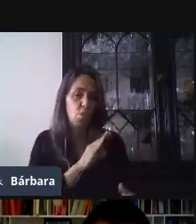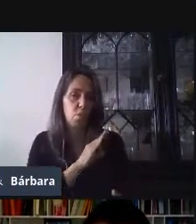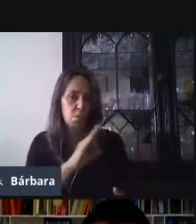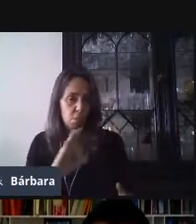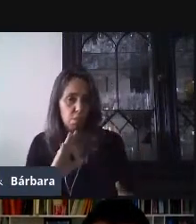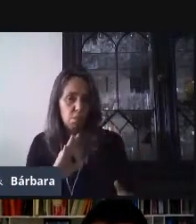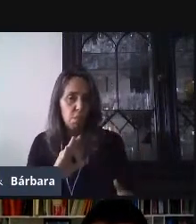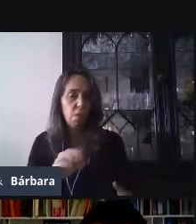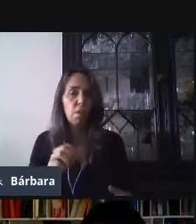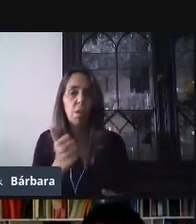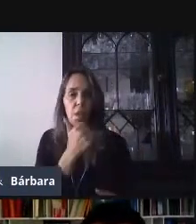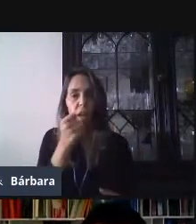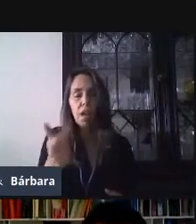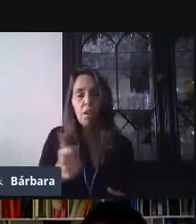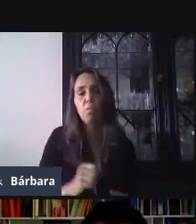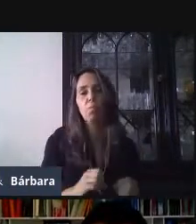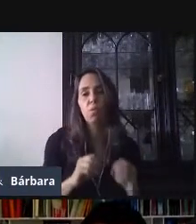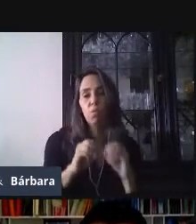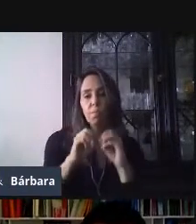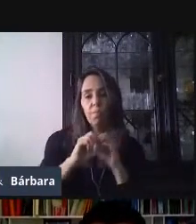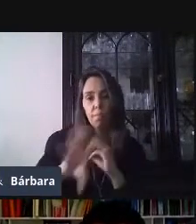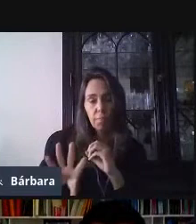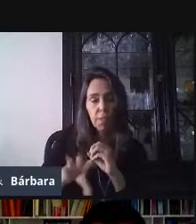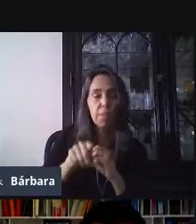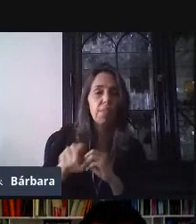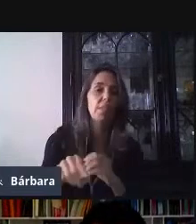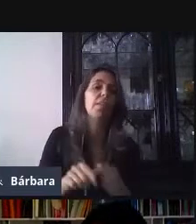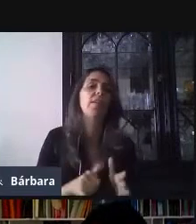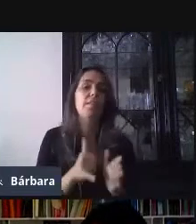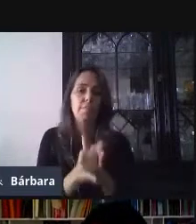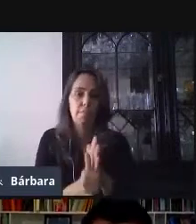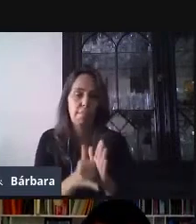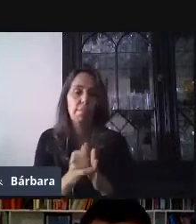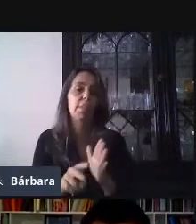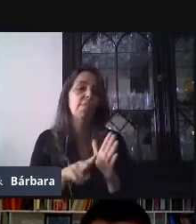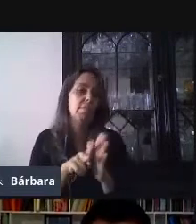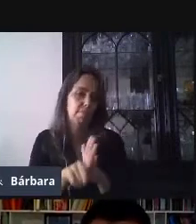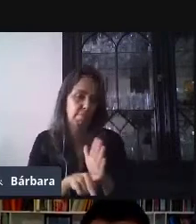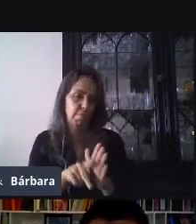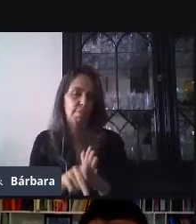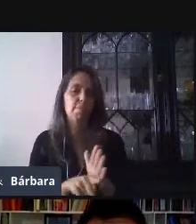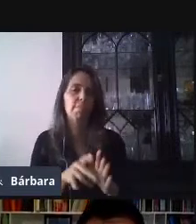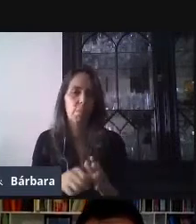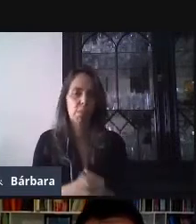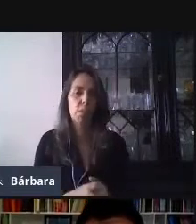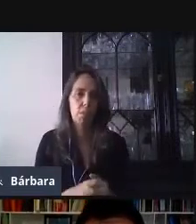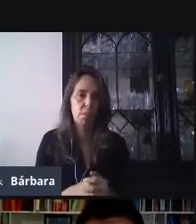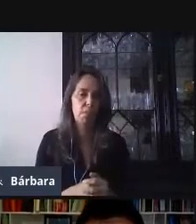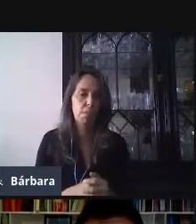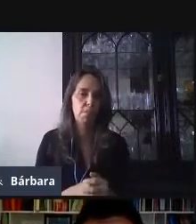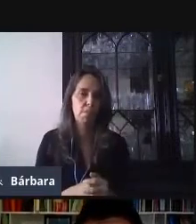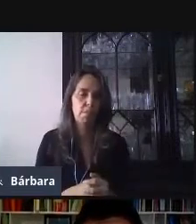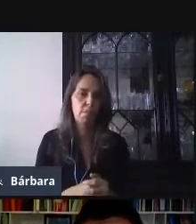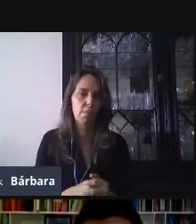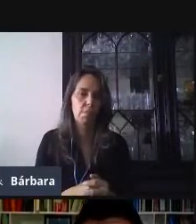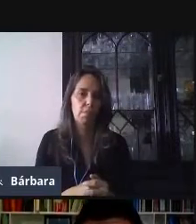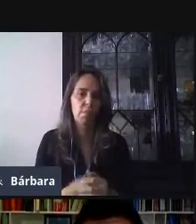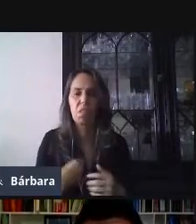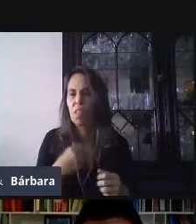En realidad, esa forma, nosotros podemos dar retroalimentación a los alumnos y enfocarlos a un contenido en específico.